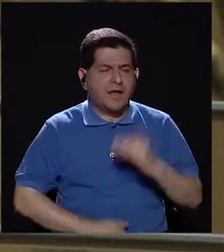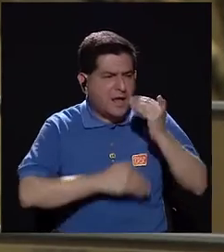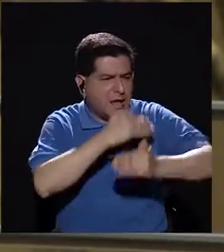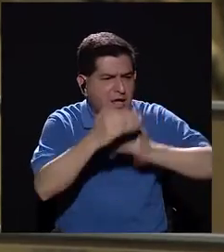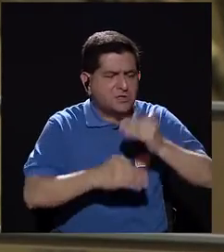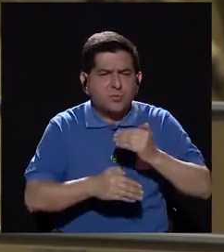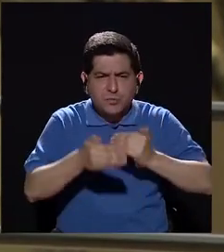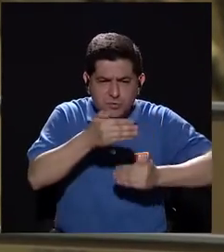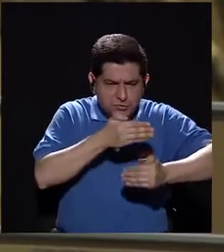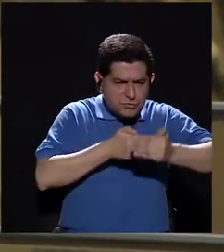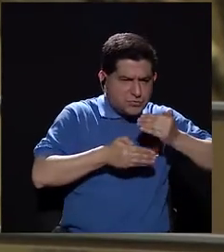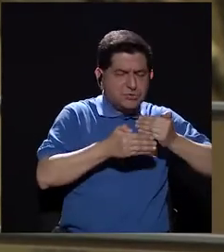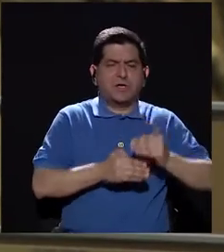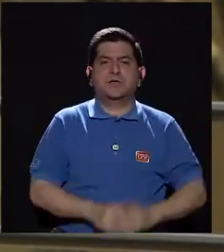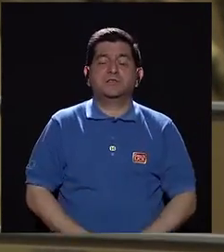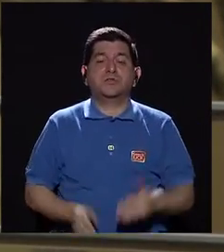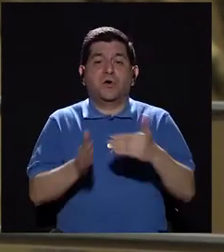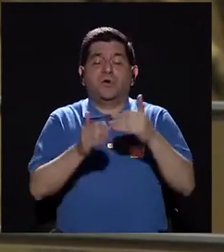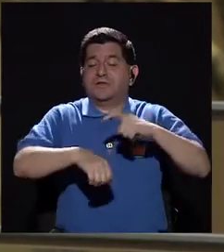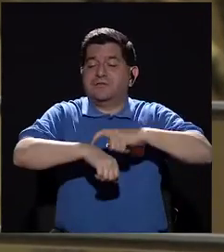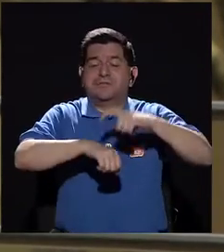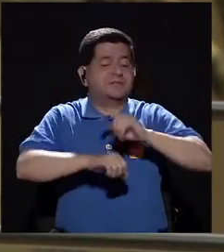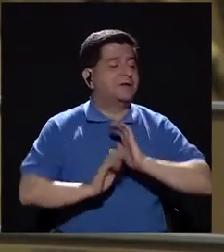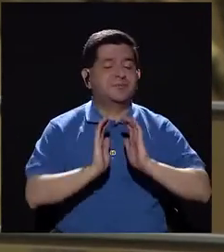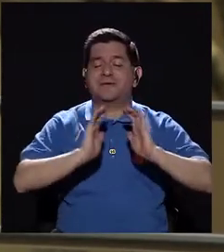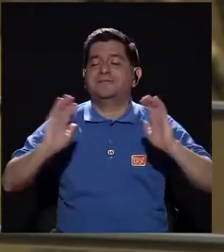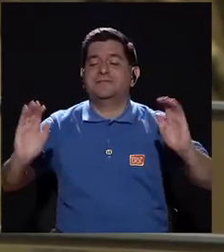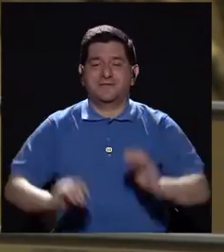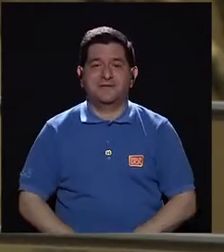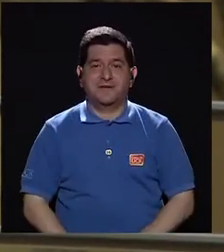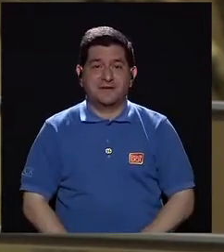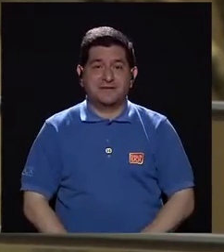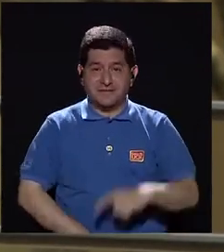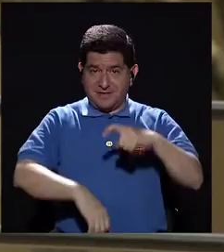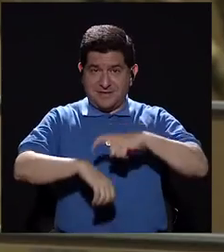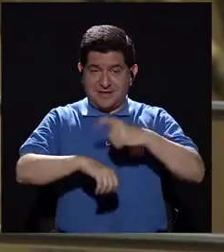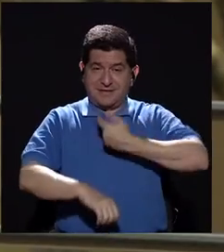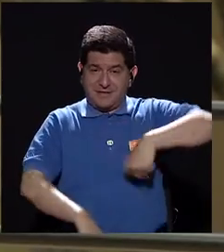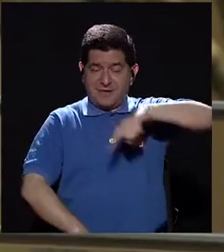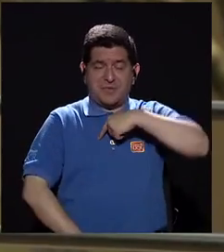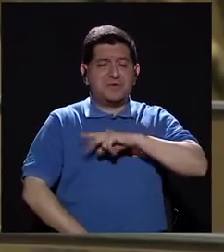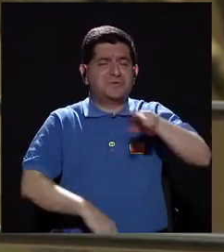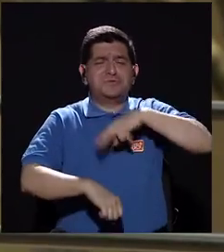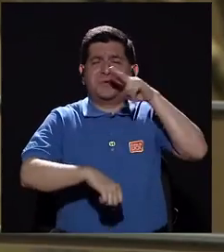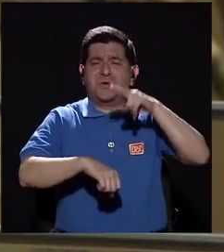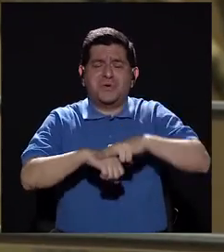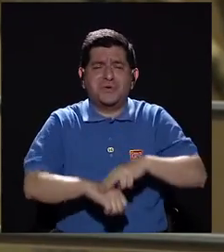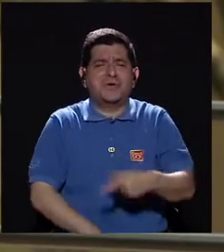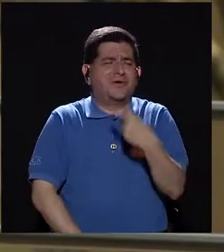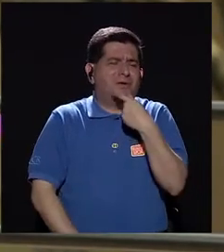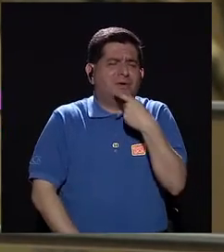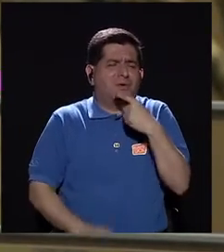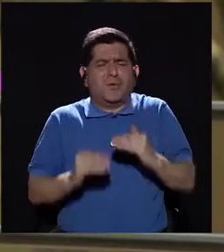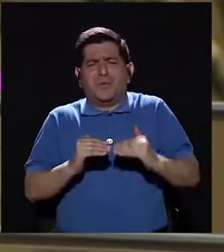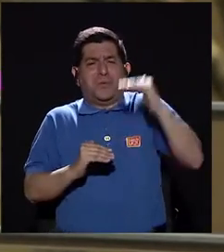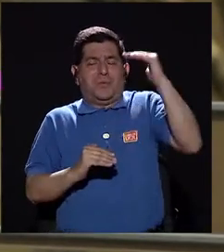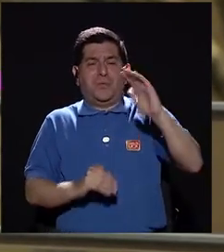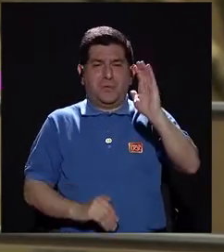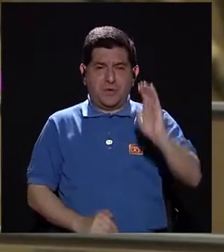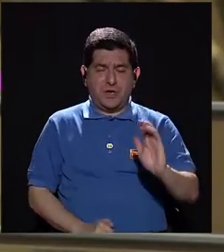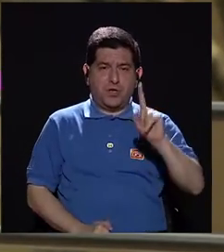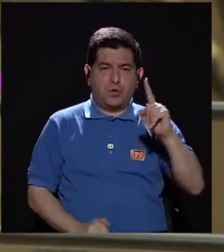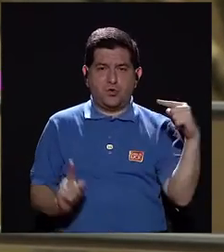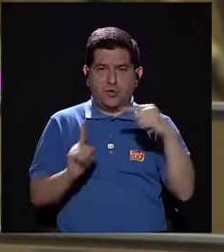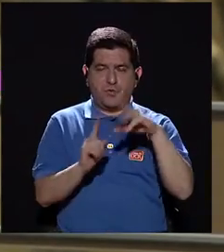Entramos en un proceso de regresión, cuando nos reímos, porque volvemos a la etapa de los niños, que fue la etapa donde normalmente nos reímos más.